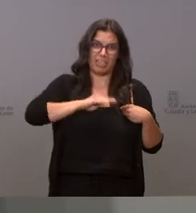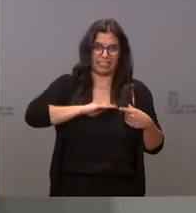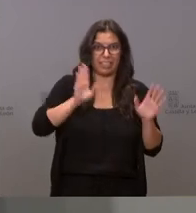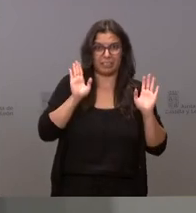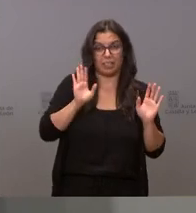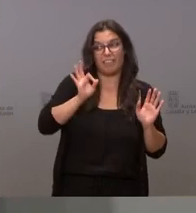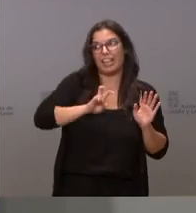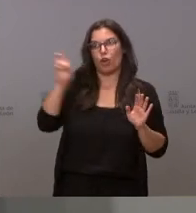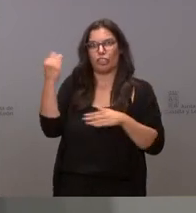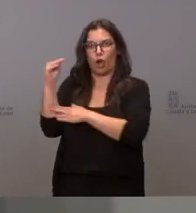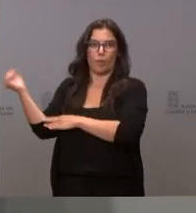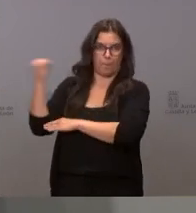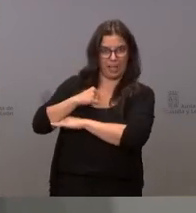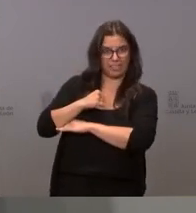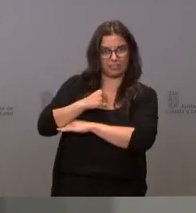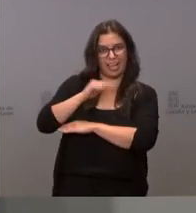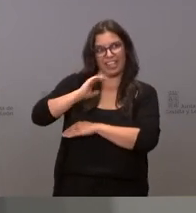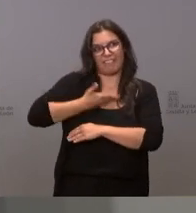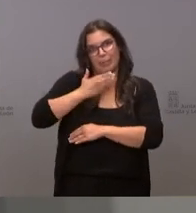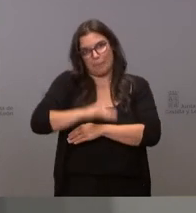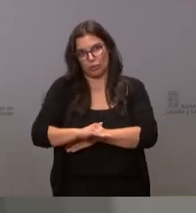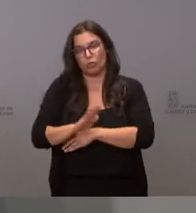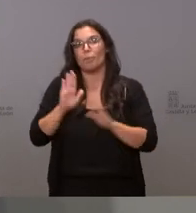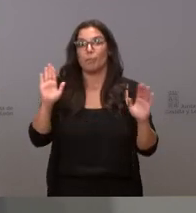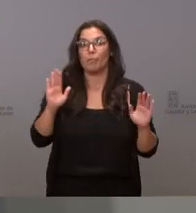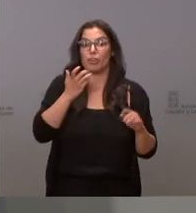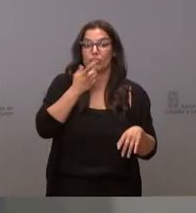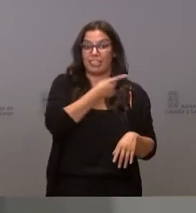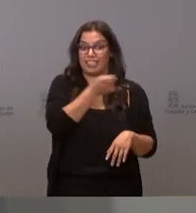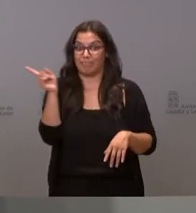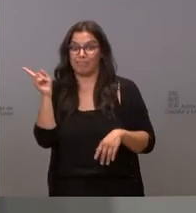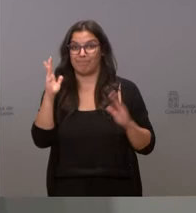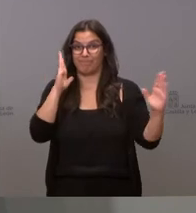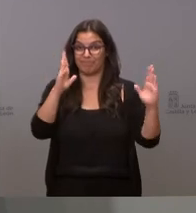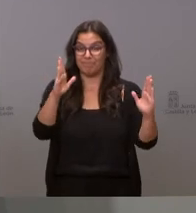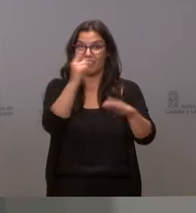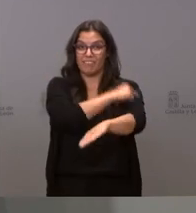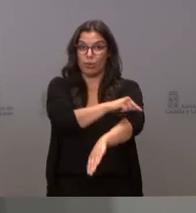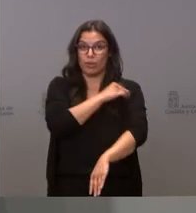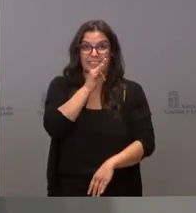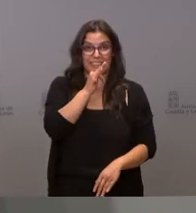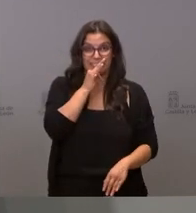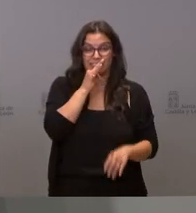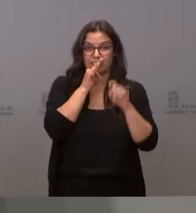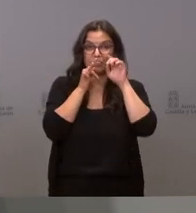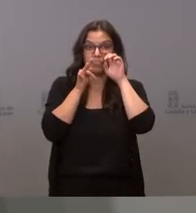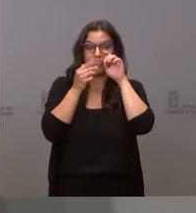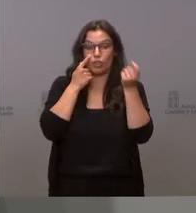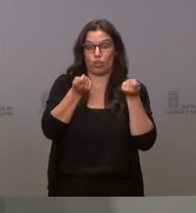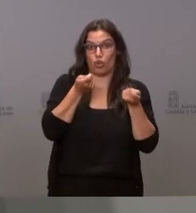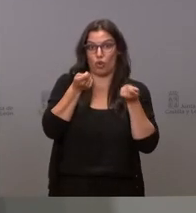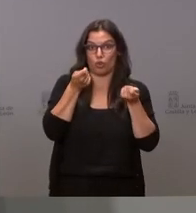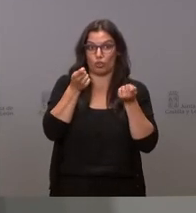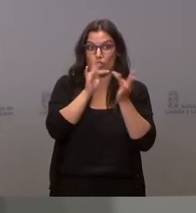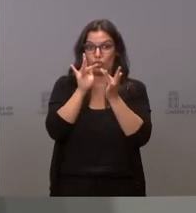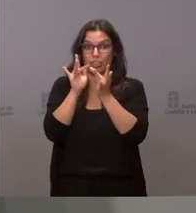menos que otras y mientras estos no estén vacunados y no se controle ese